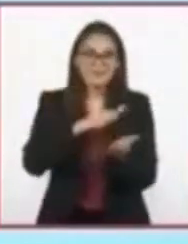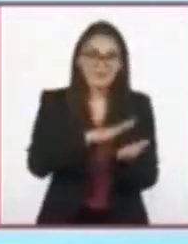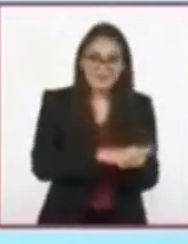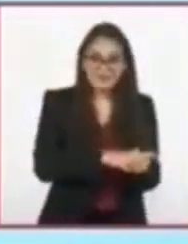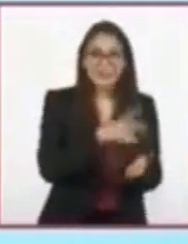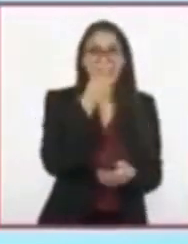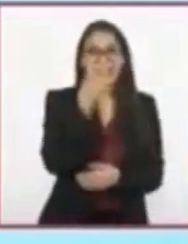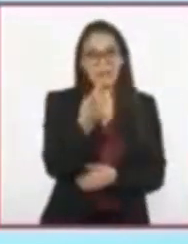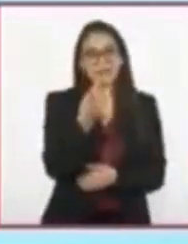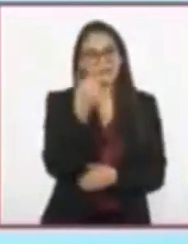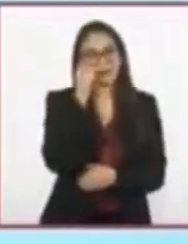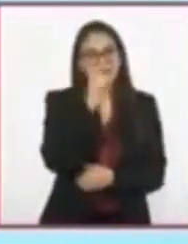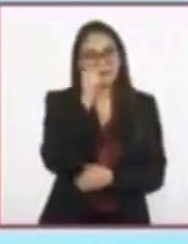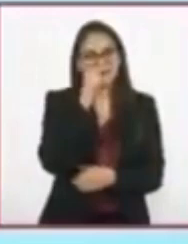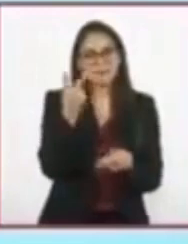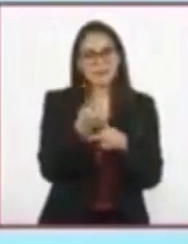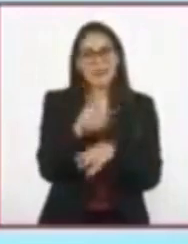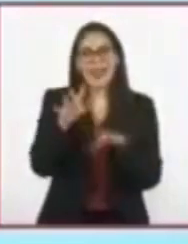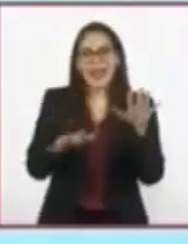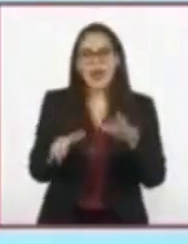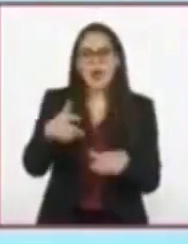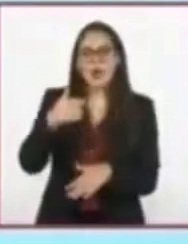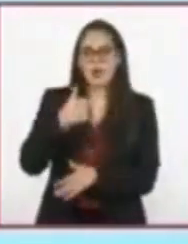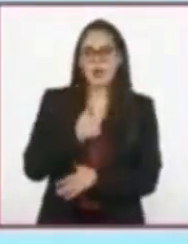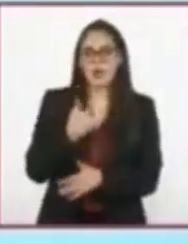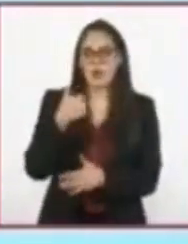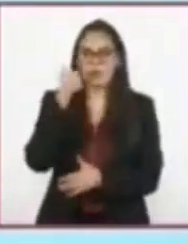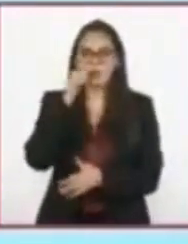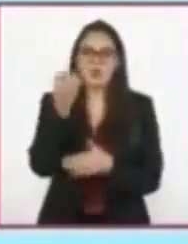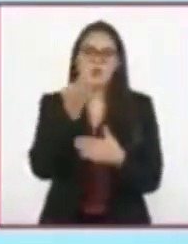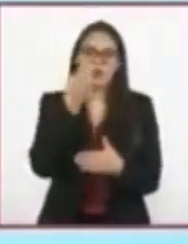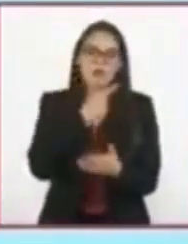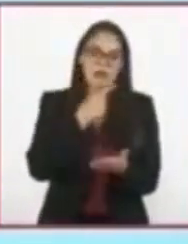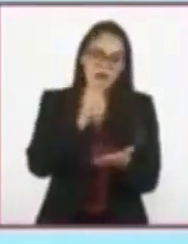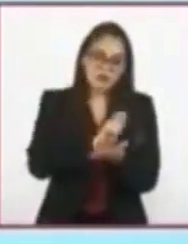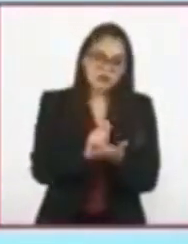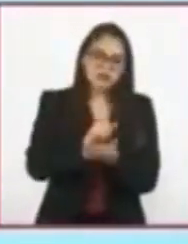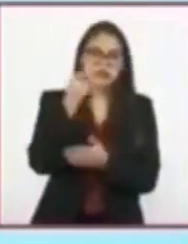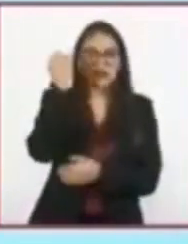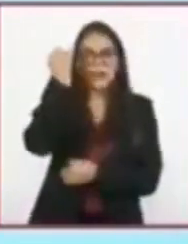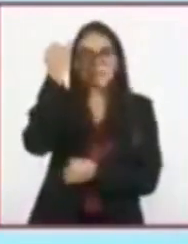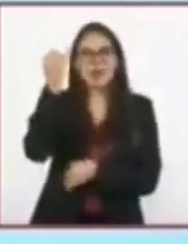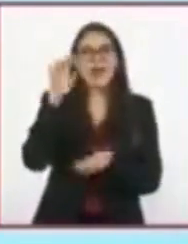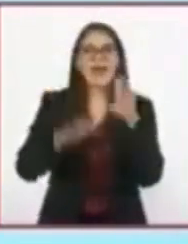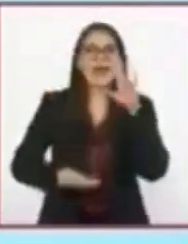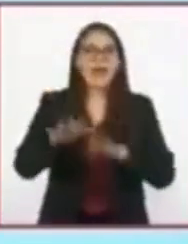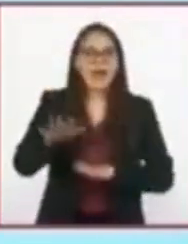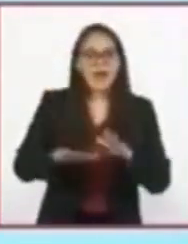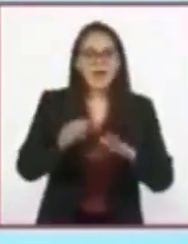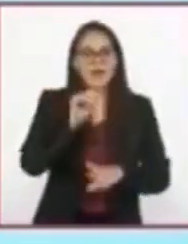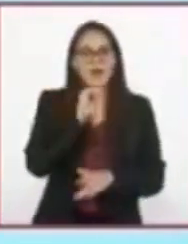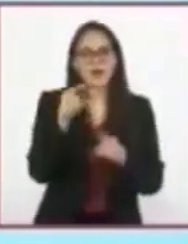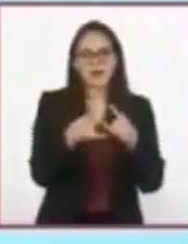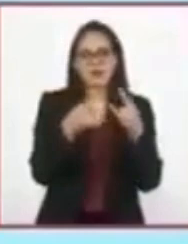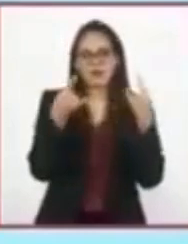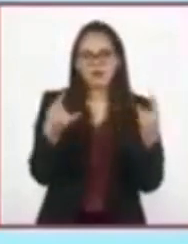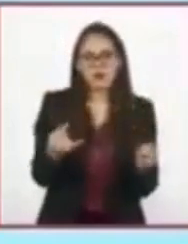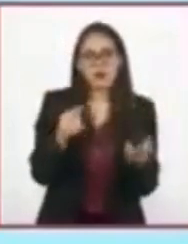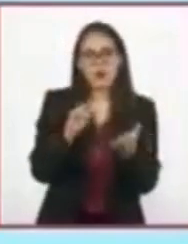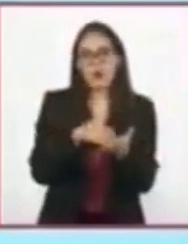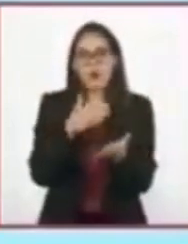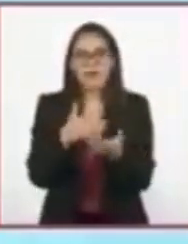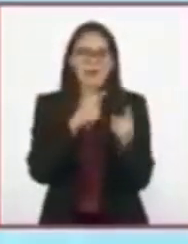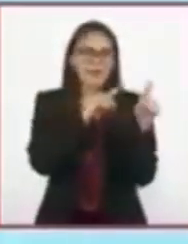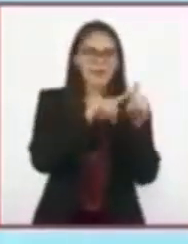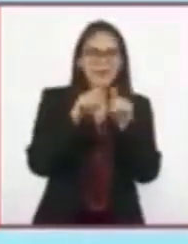frecuente, pues alguna vez les ha tocado escribir alguna narración, algo que imaginaron, por ejemplo, un cómic o cuento, entre otros